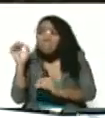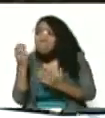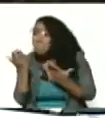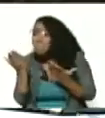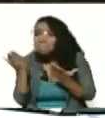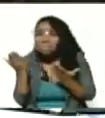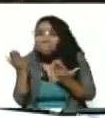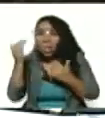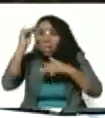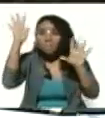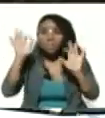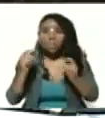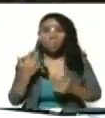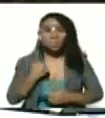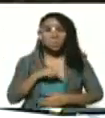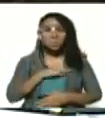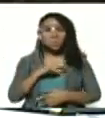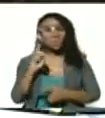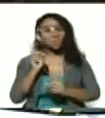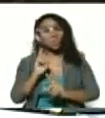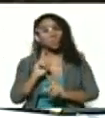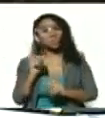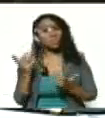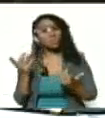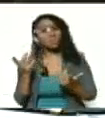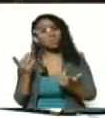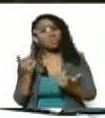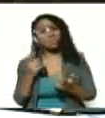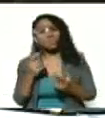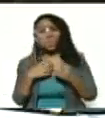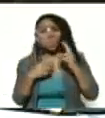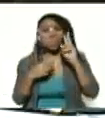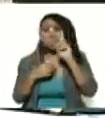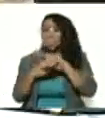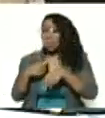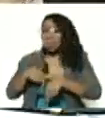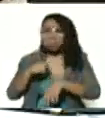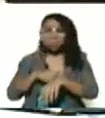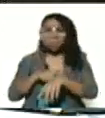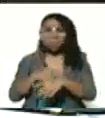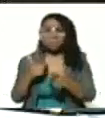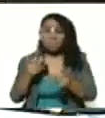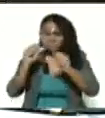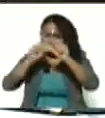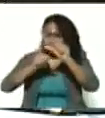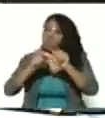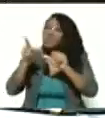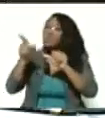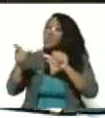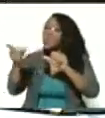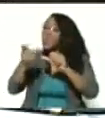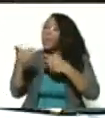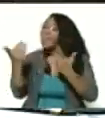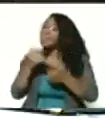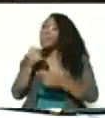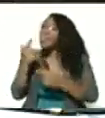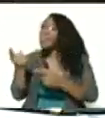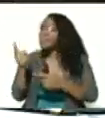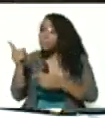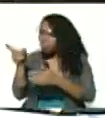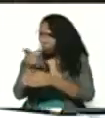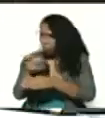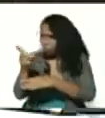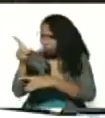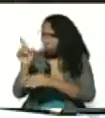¿O será que nosotros no nos hemos dado cuenta hasta ahora? Revísate ahí. Googlea lo